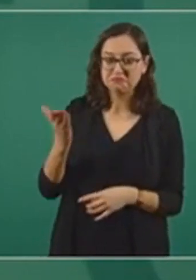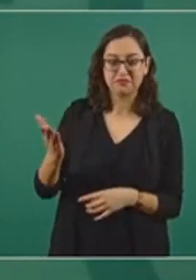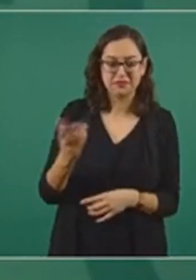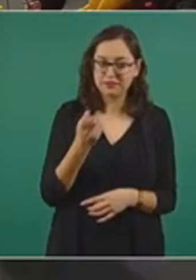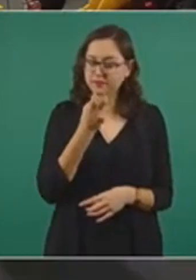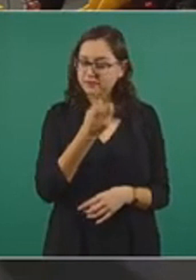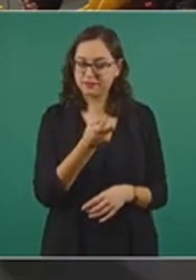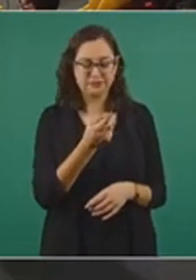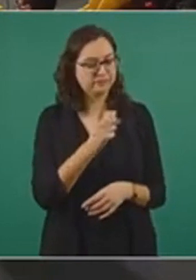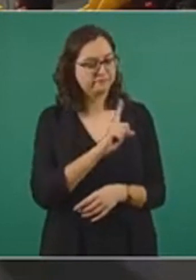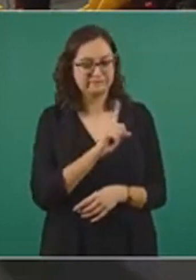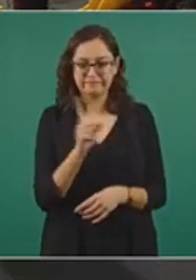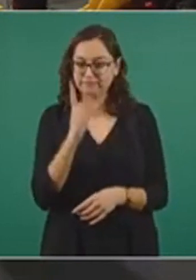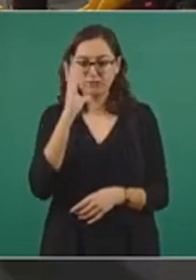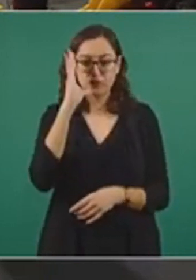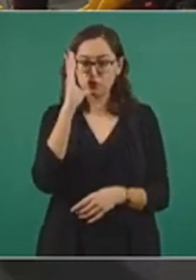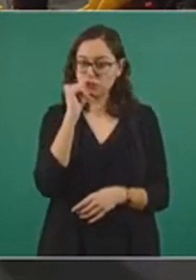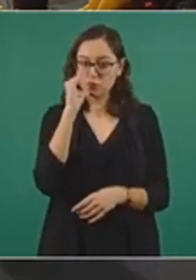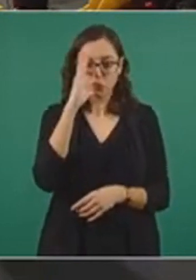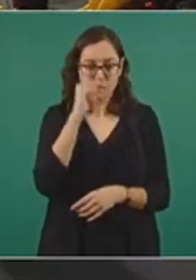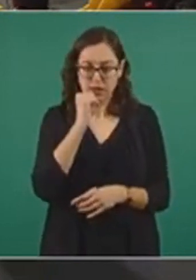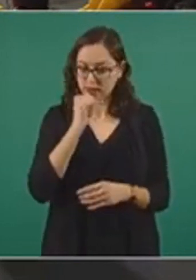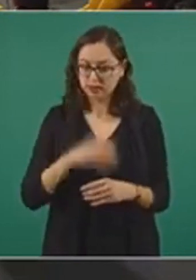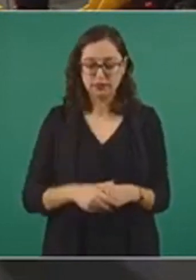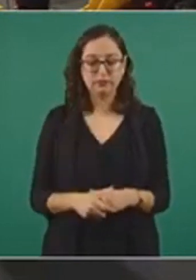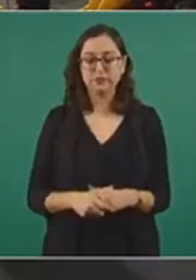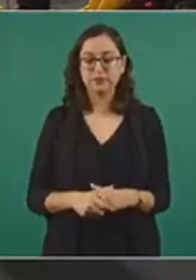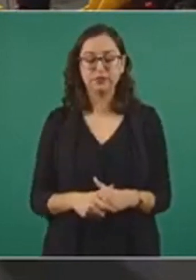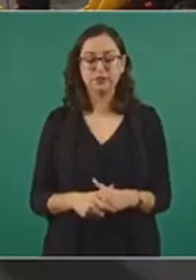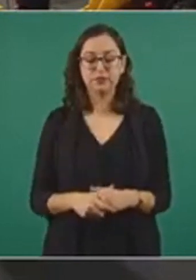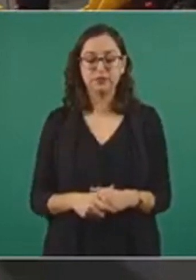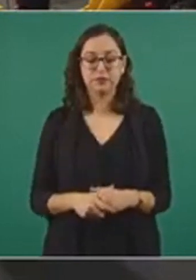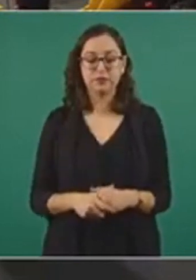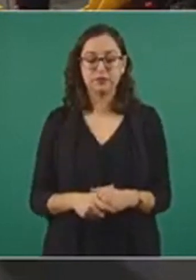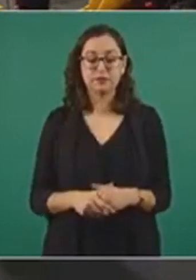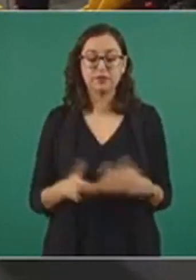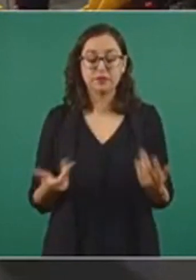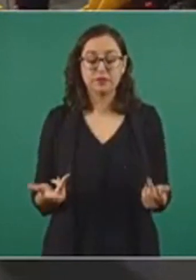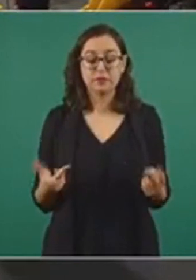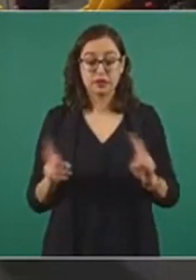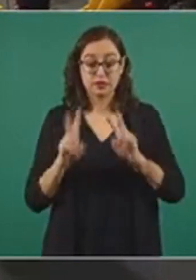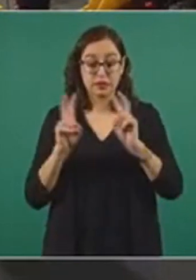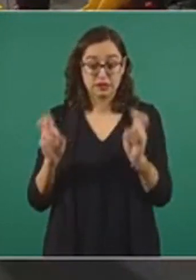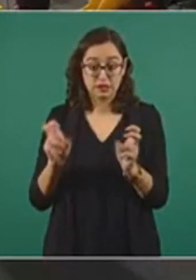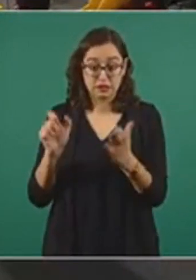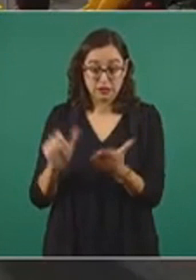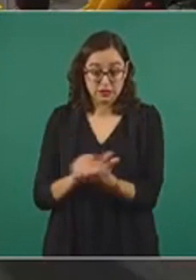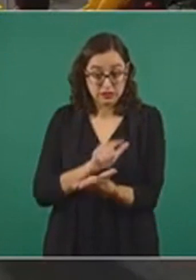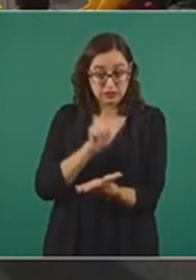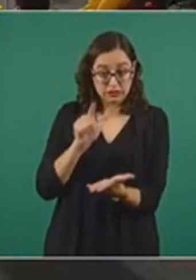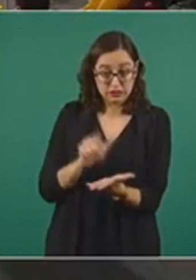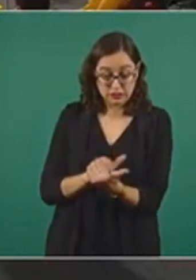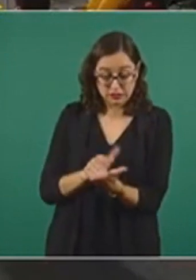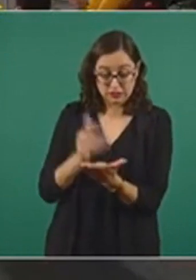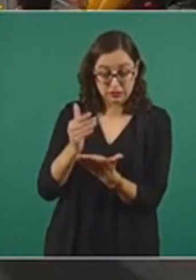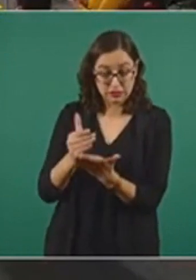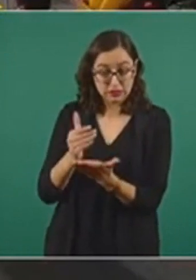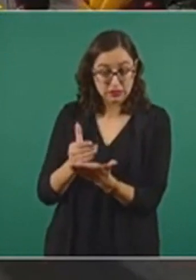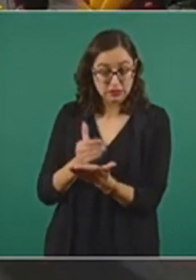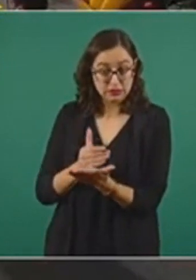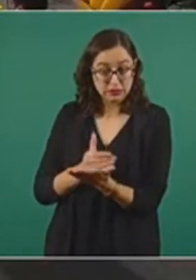no sólo es un asunto legal, sino que